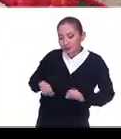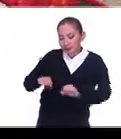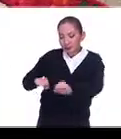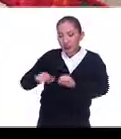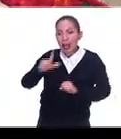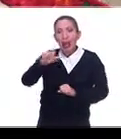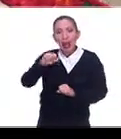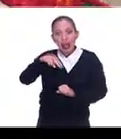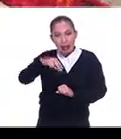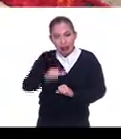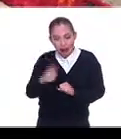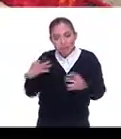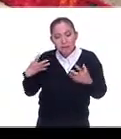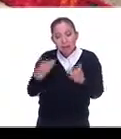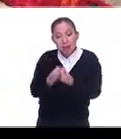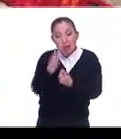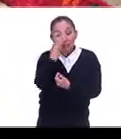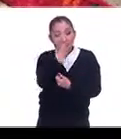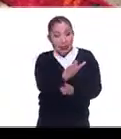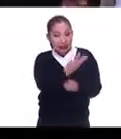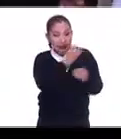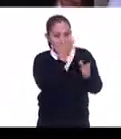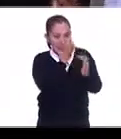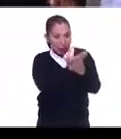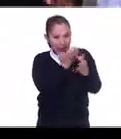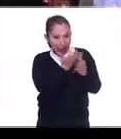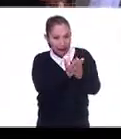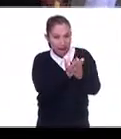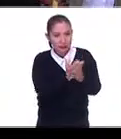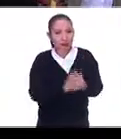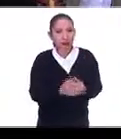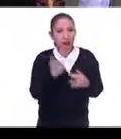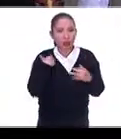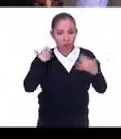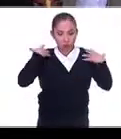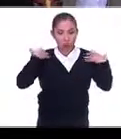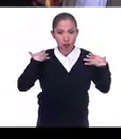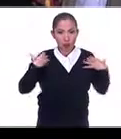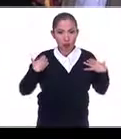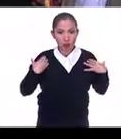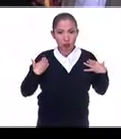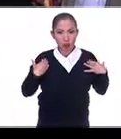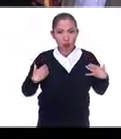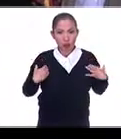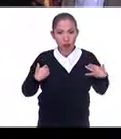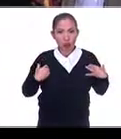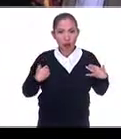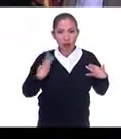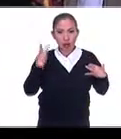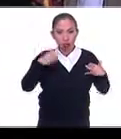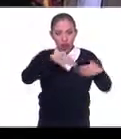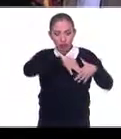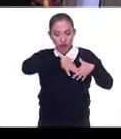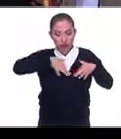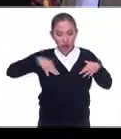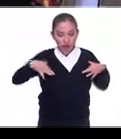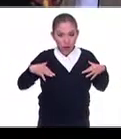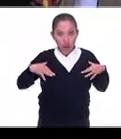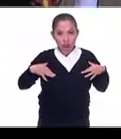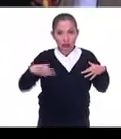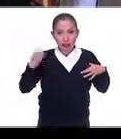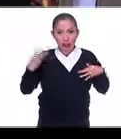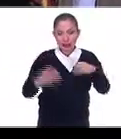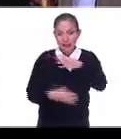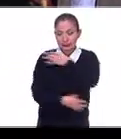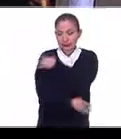lana. Entonces, son tres lienzos. Es un lienzo, dos lienzos, tres